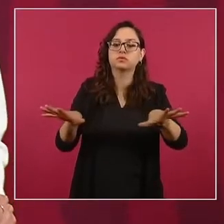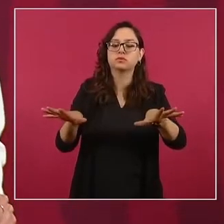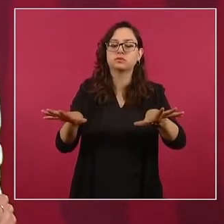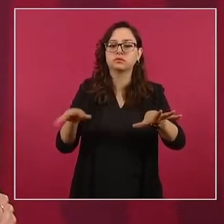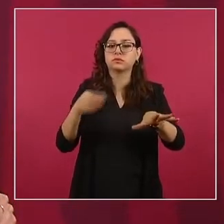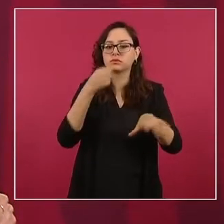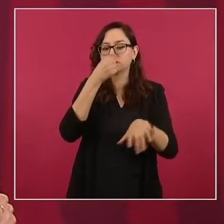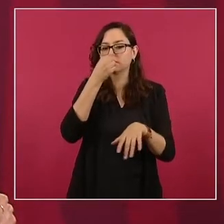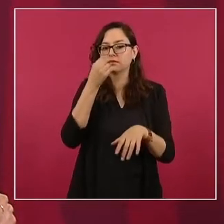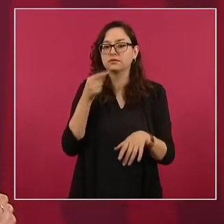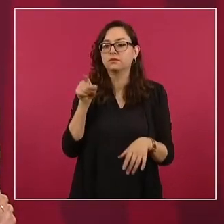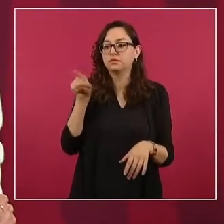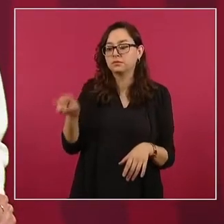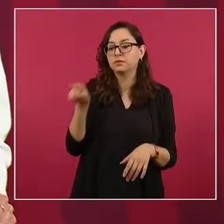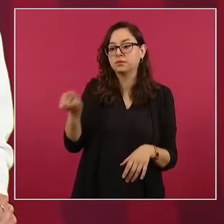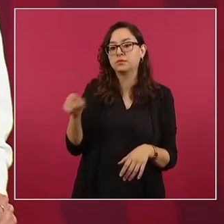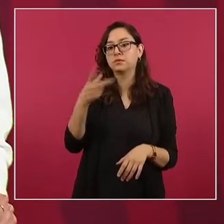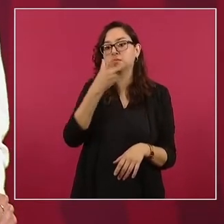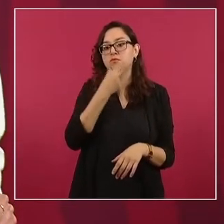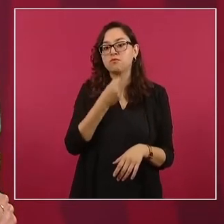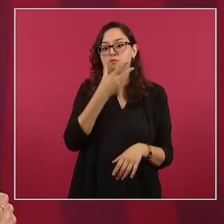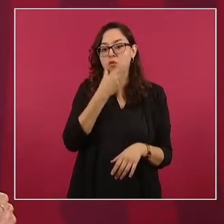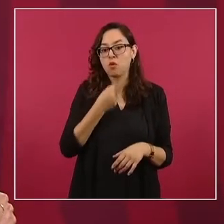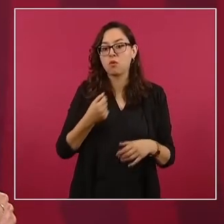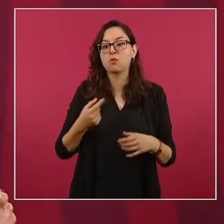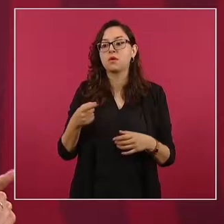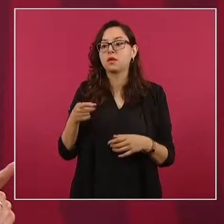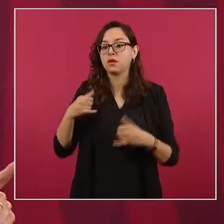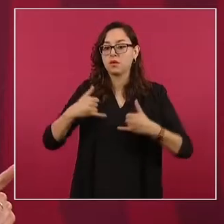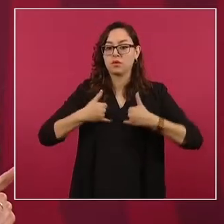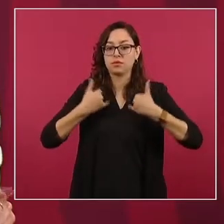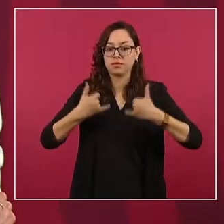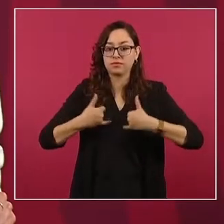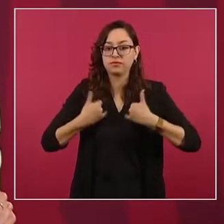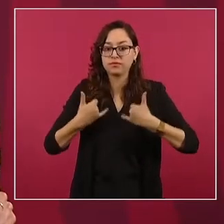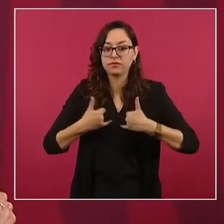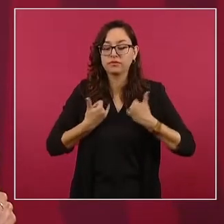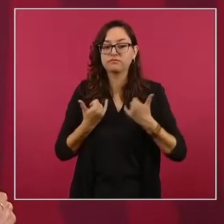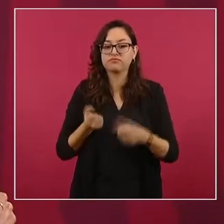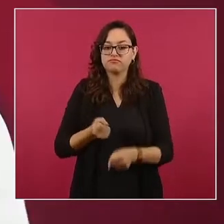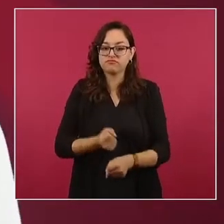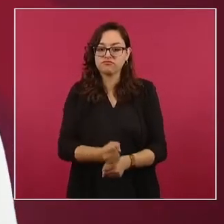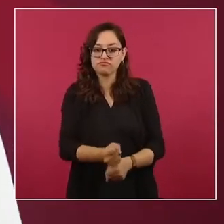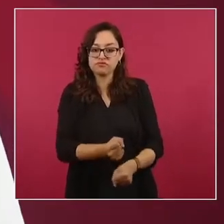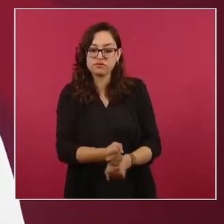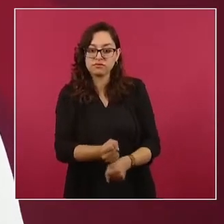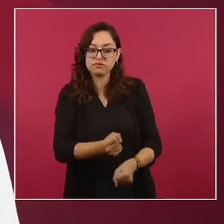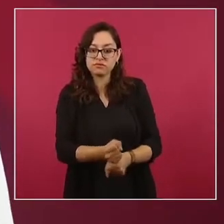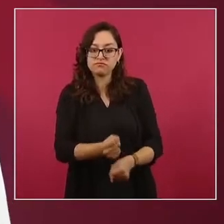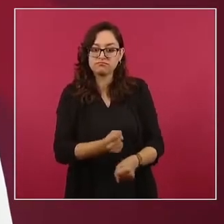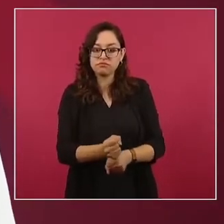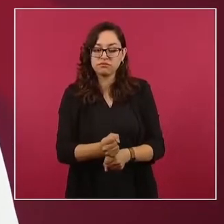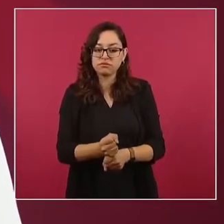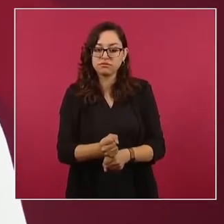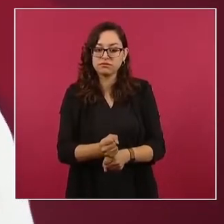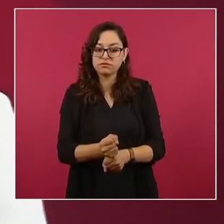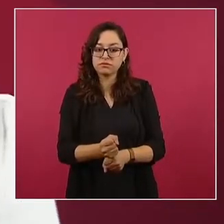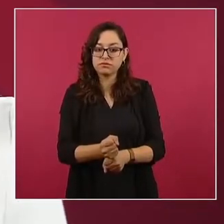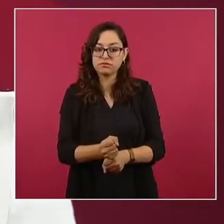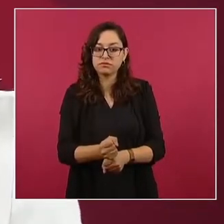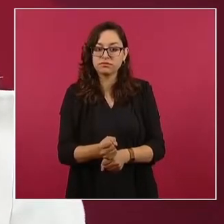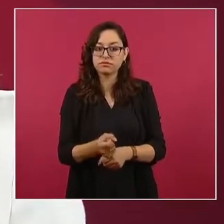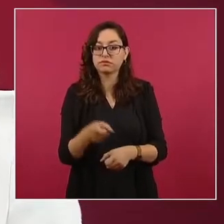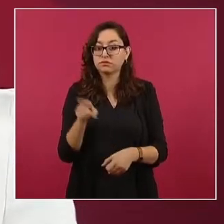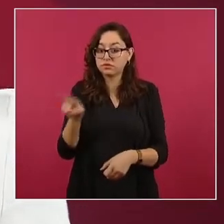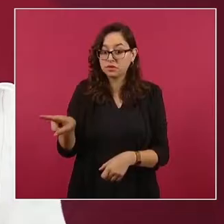presuntamente torturó a jóvenes estudiantes y escondió la verdad, imponiendo su verdad histórica, es